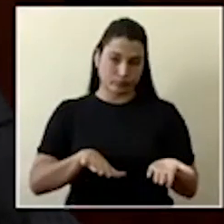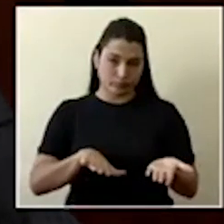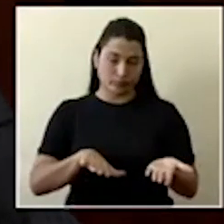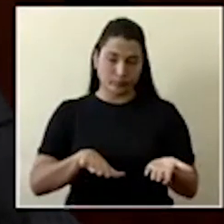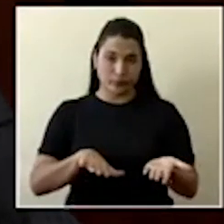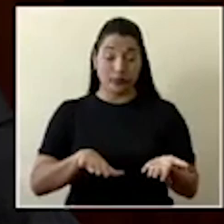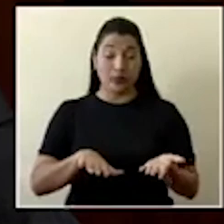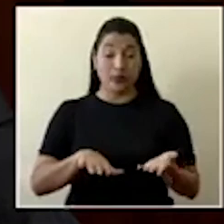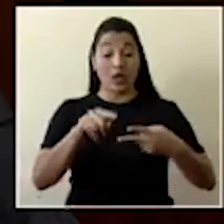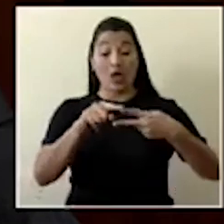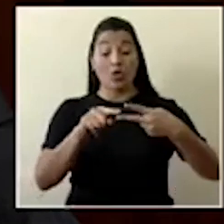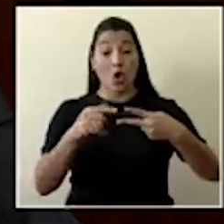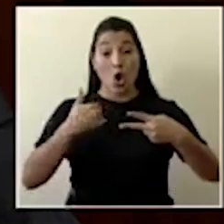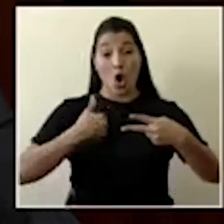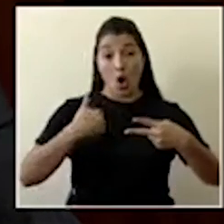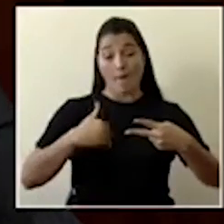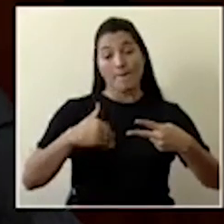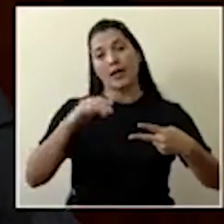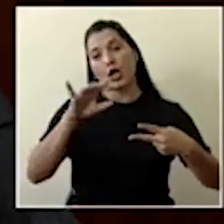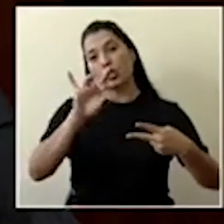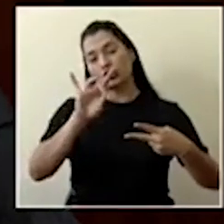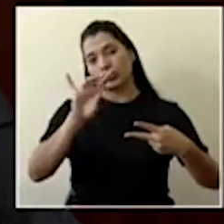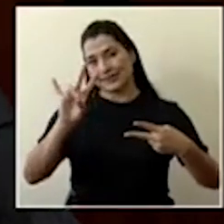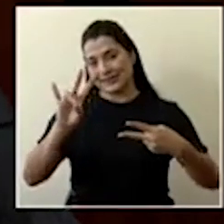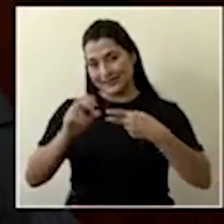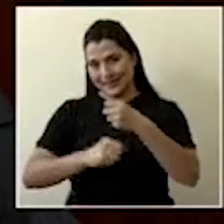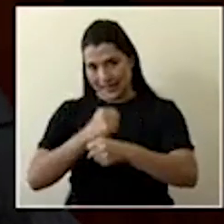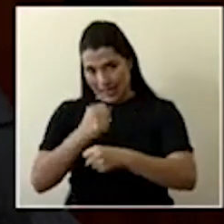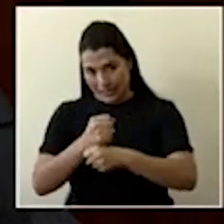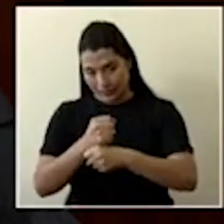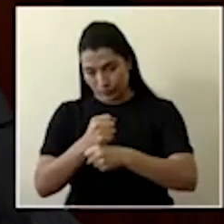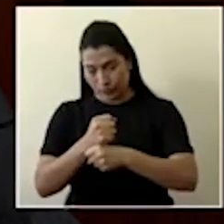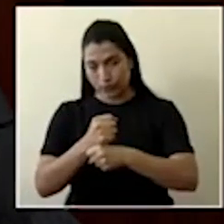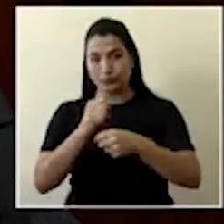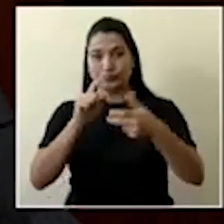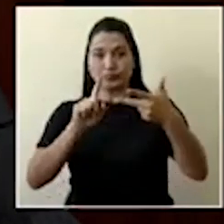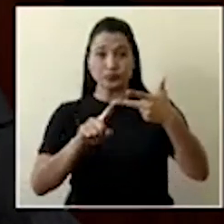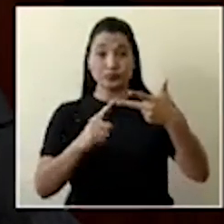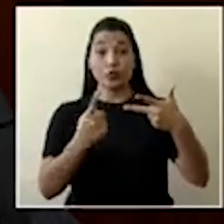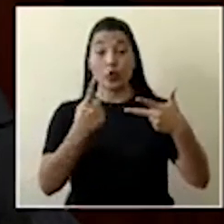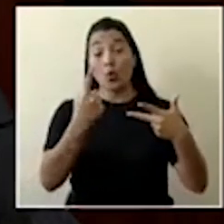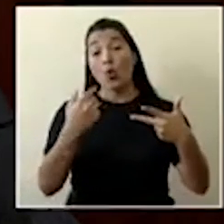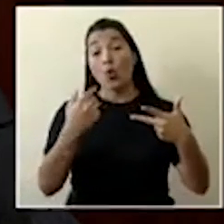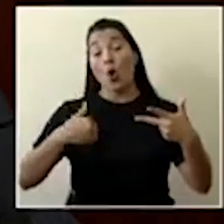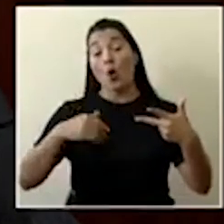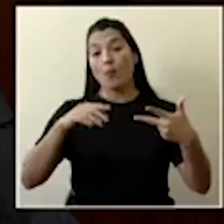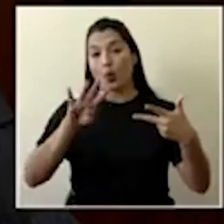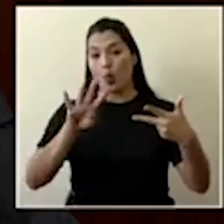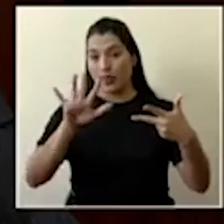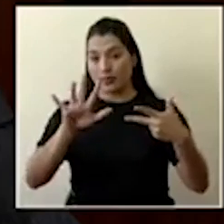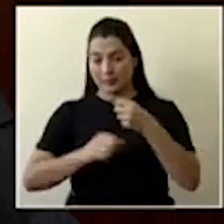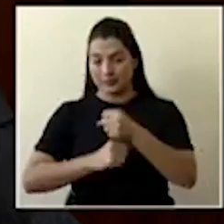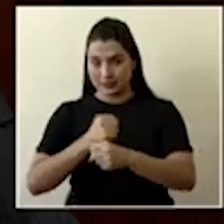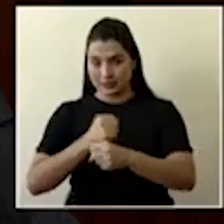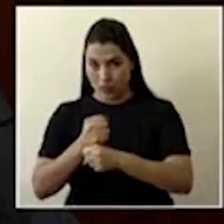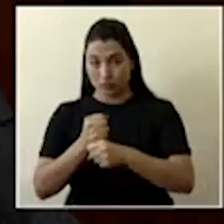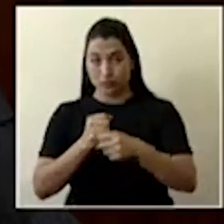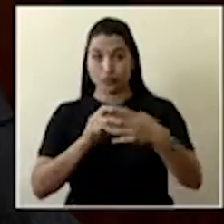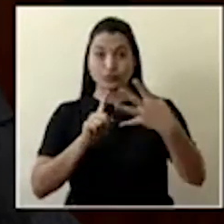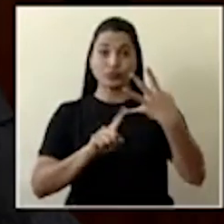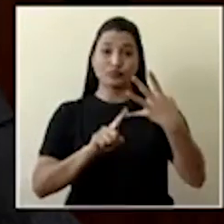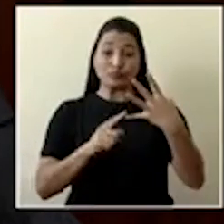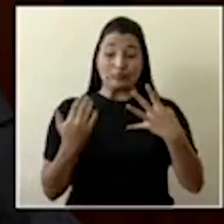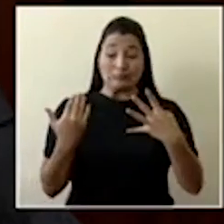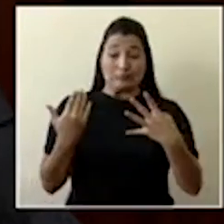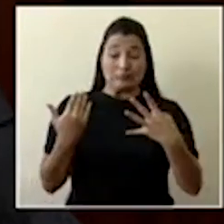Dos hombres de 87 años, un hombre de 45 años y el